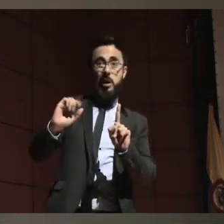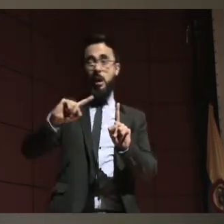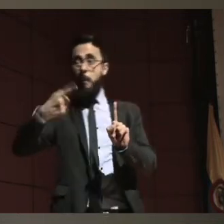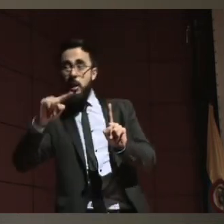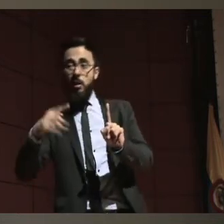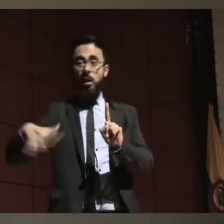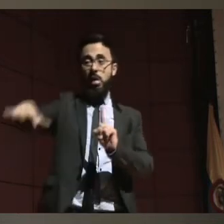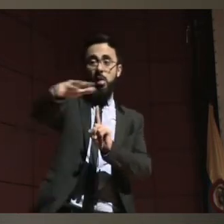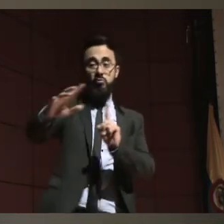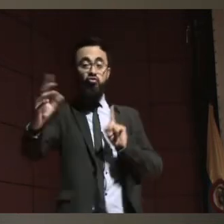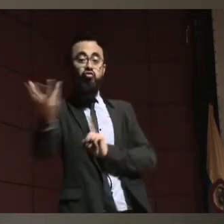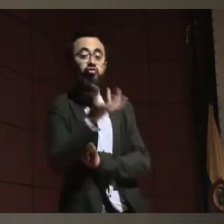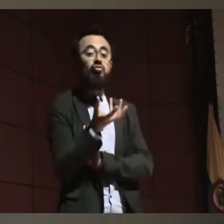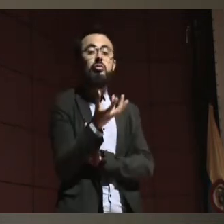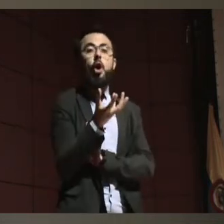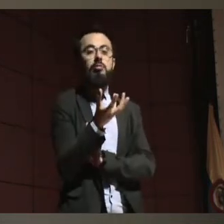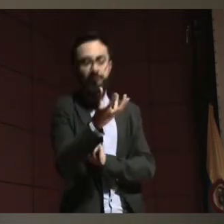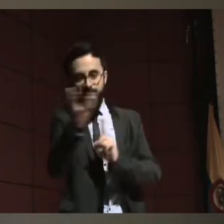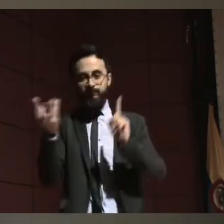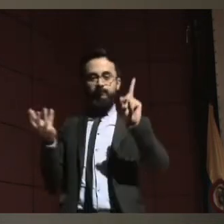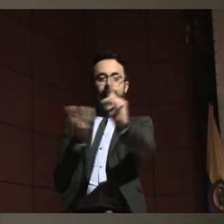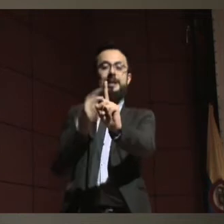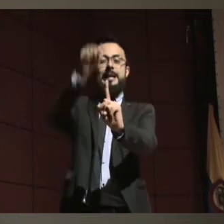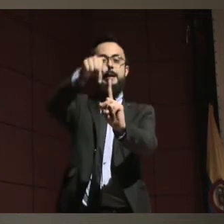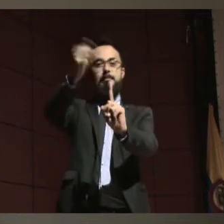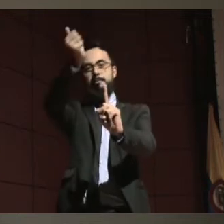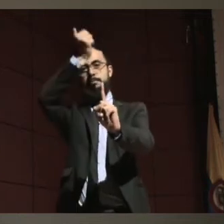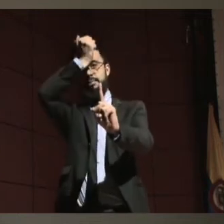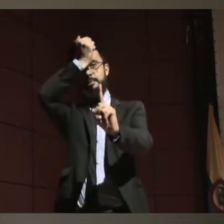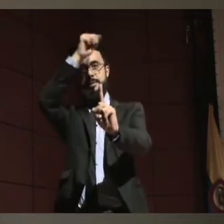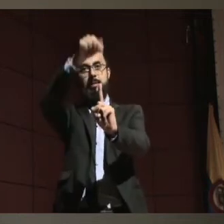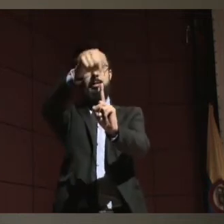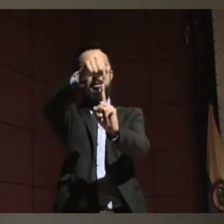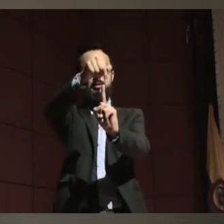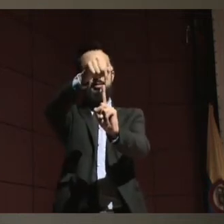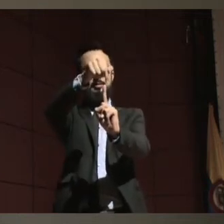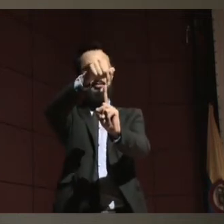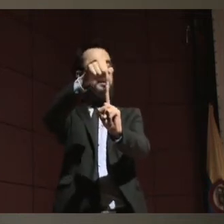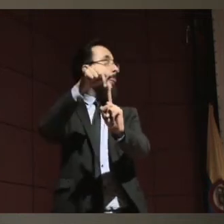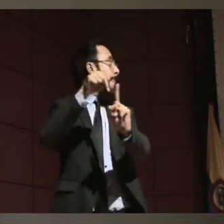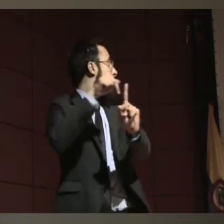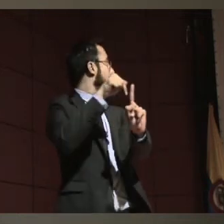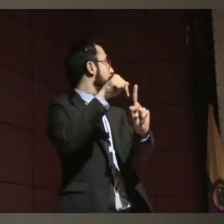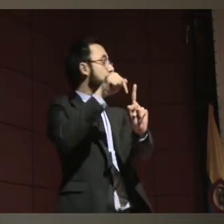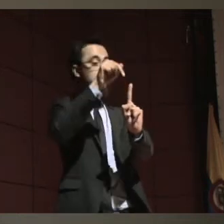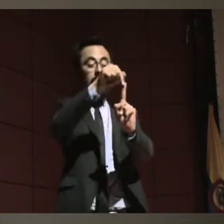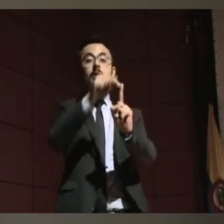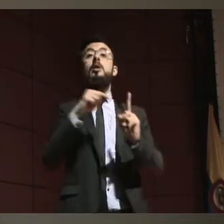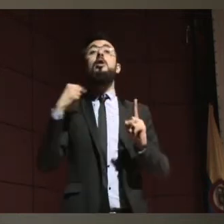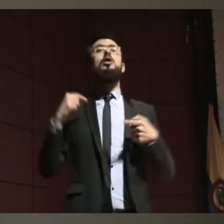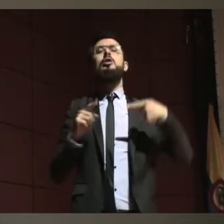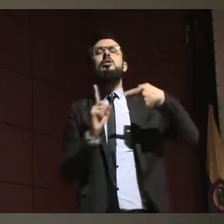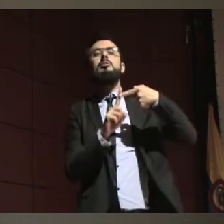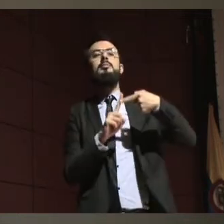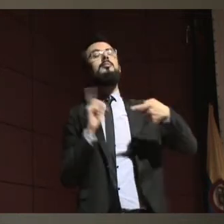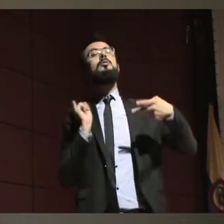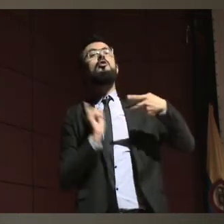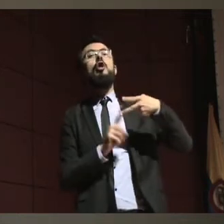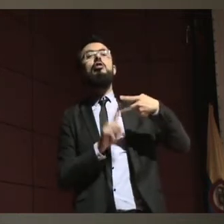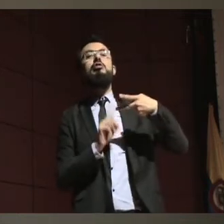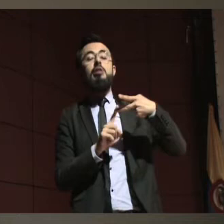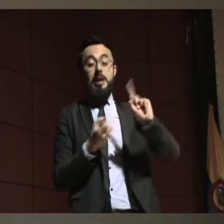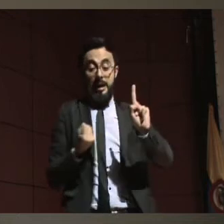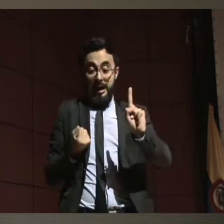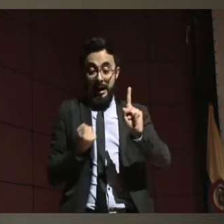debe tomarse con la intensidad que lo necesita. O unos